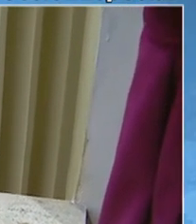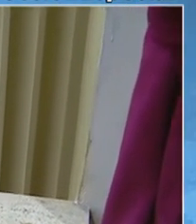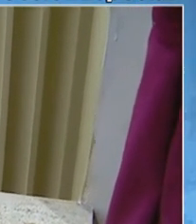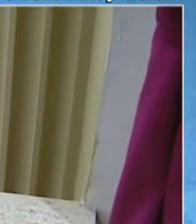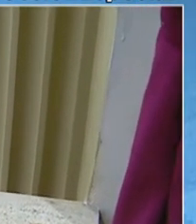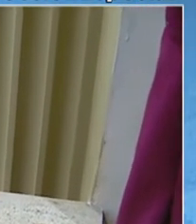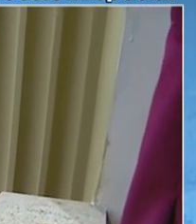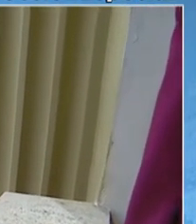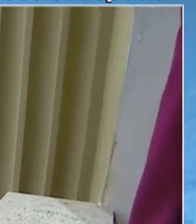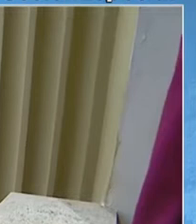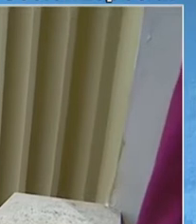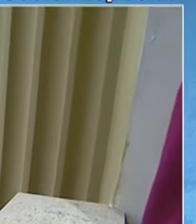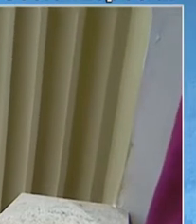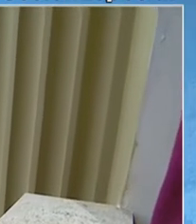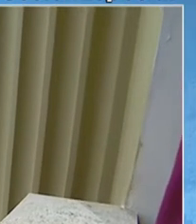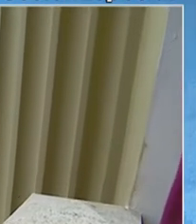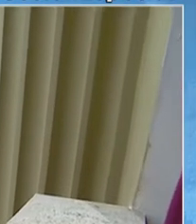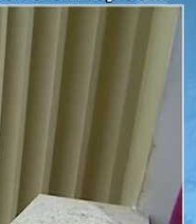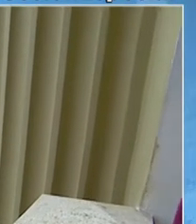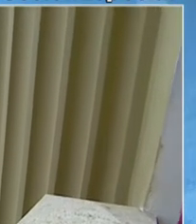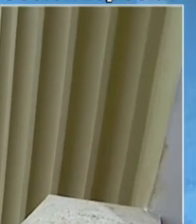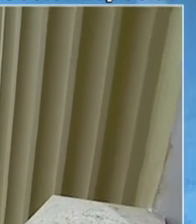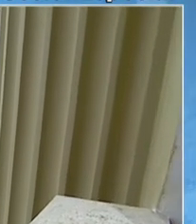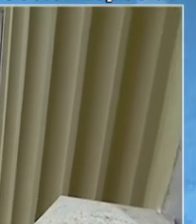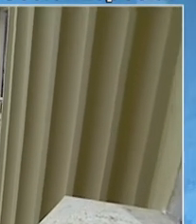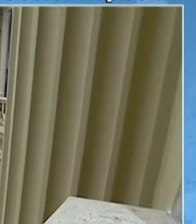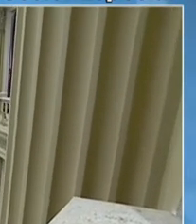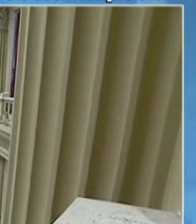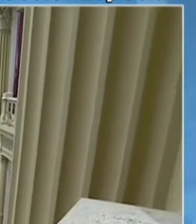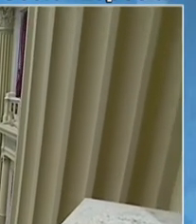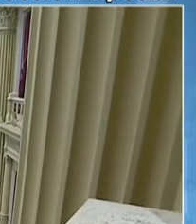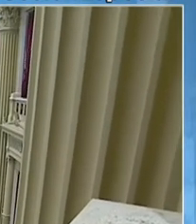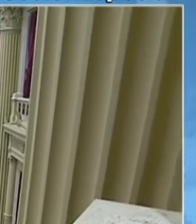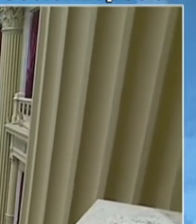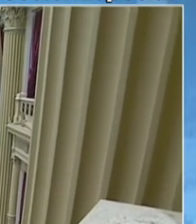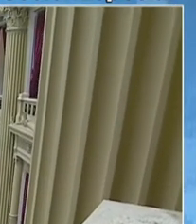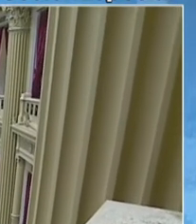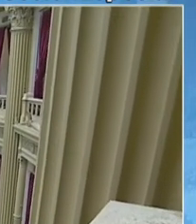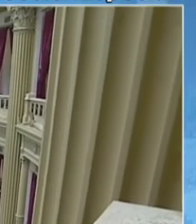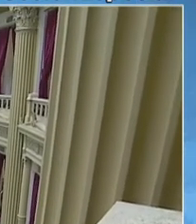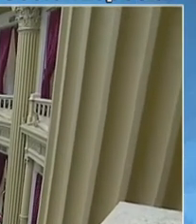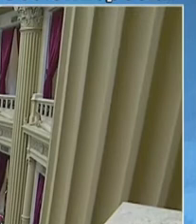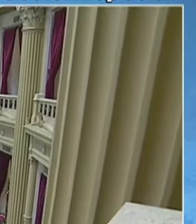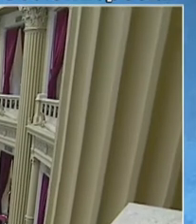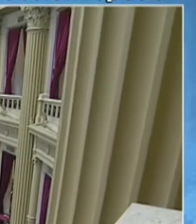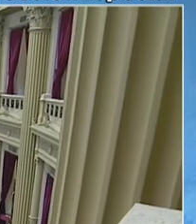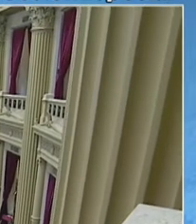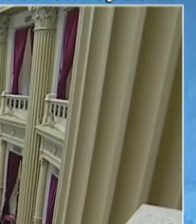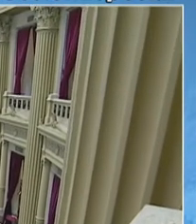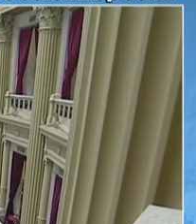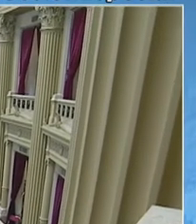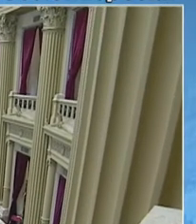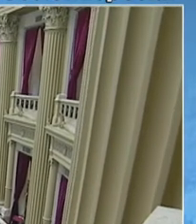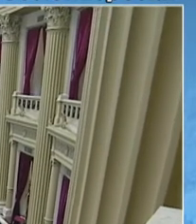generales reconocidos por esta Constitución, dentro de su competencia propia, la provincia garantiza los